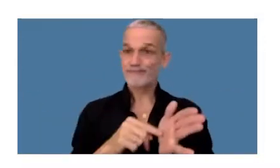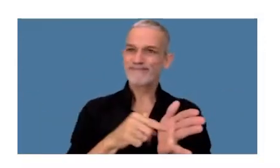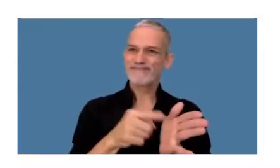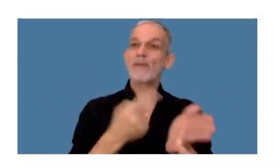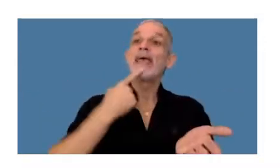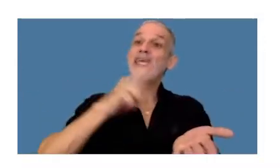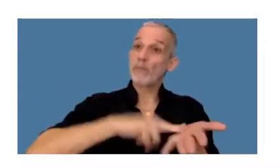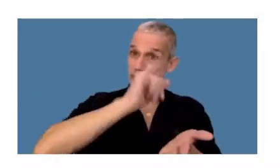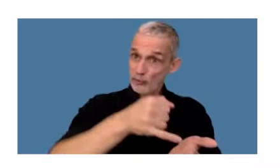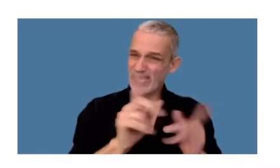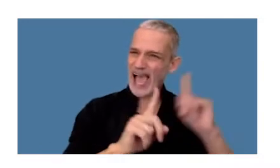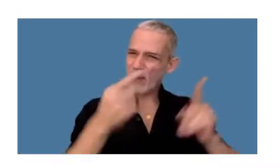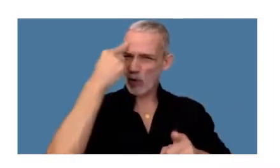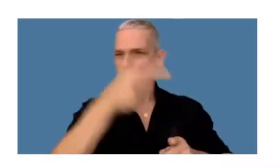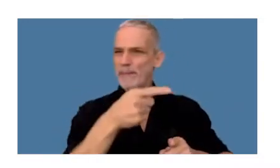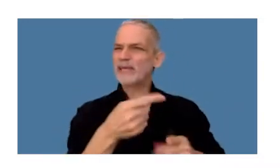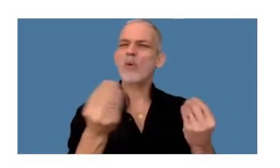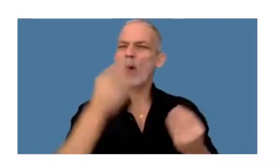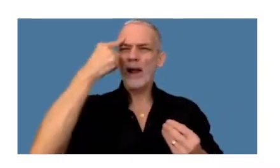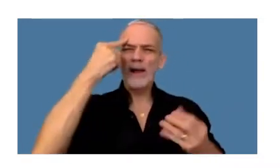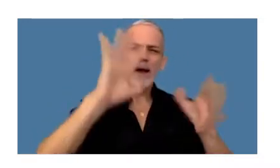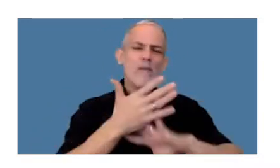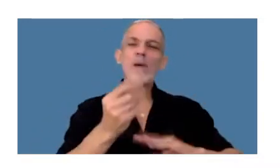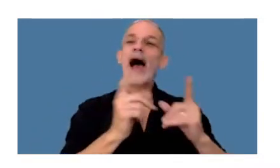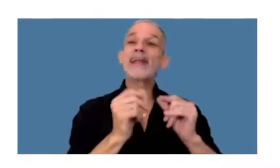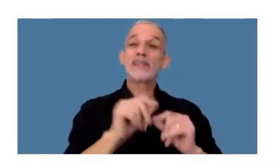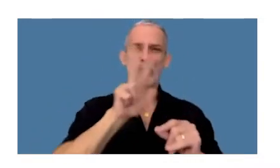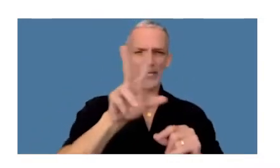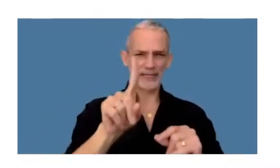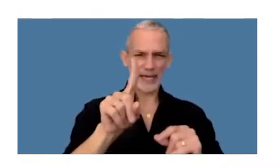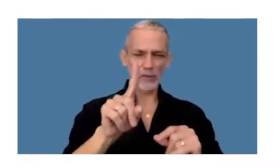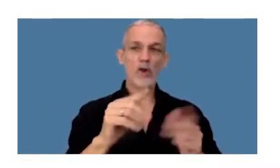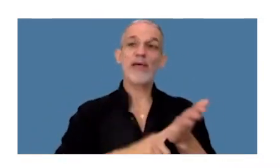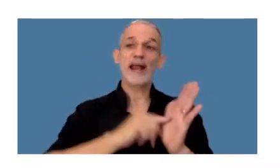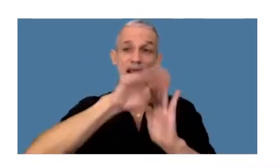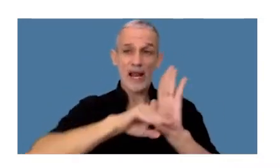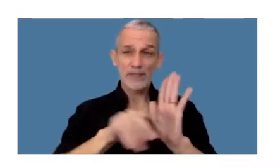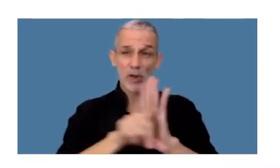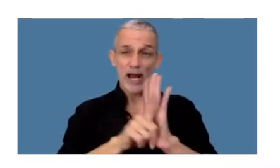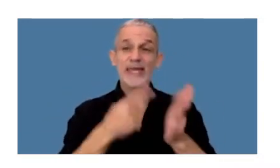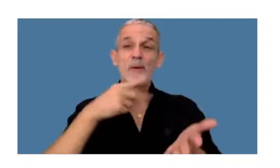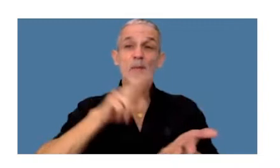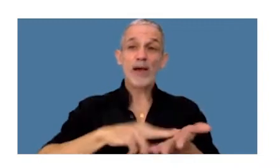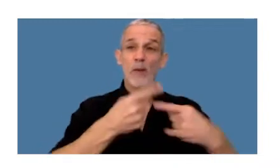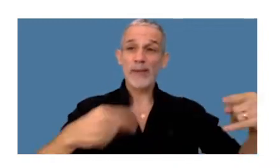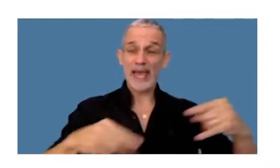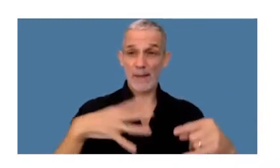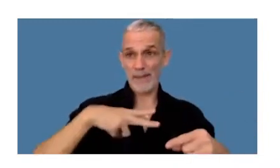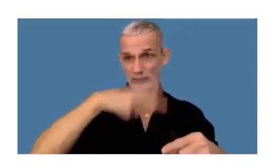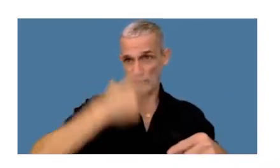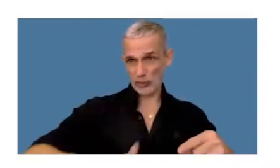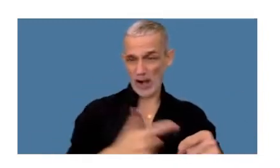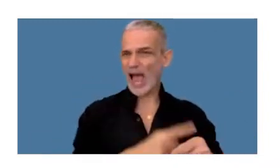gravabilidad basan su razonamiento en el artículo 31 de la reglamentación de la ley de impuestos sobre bienes personales